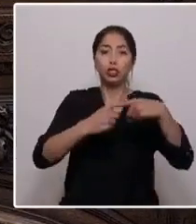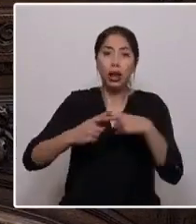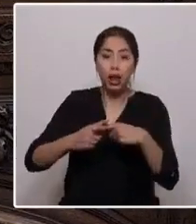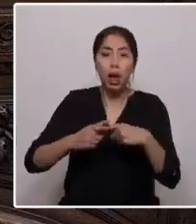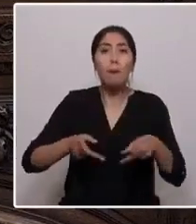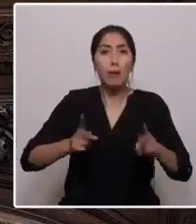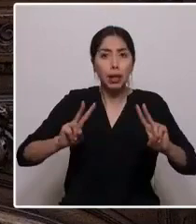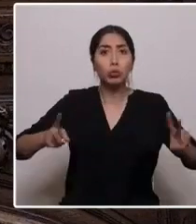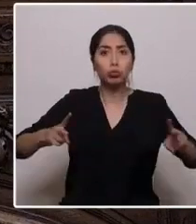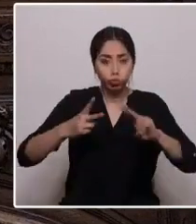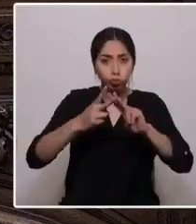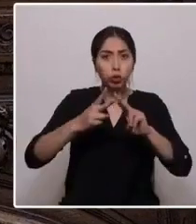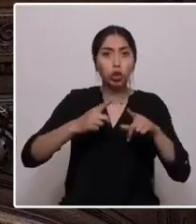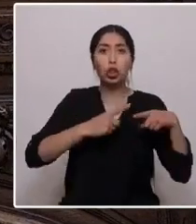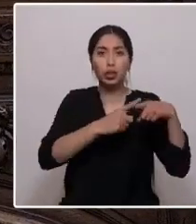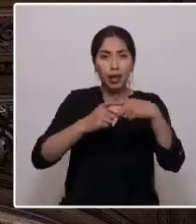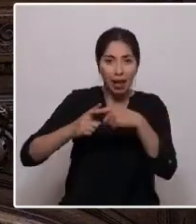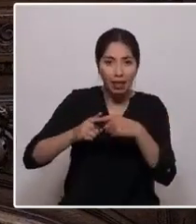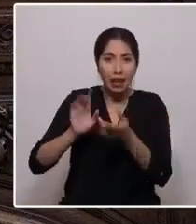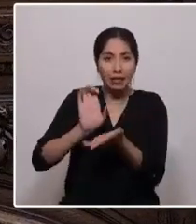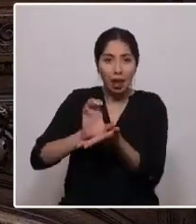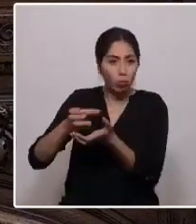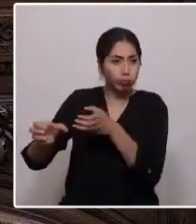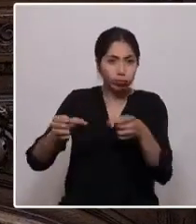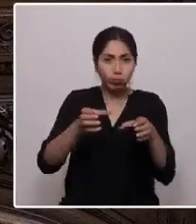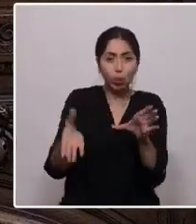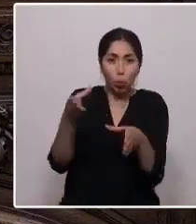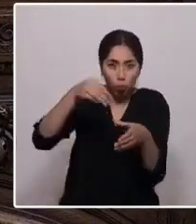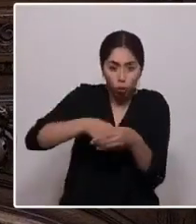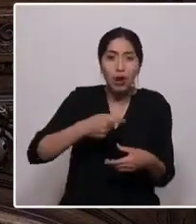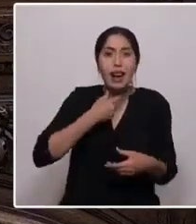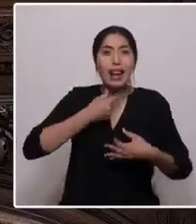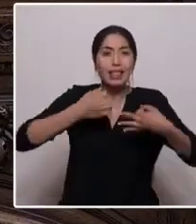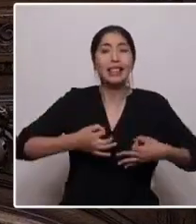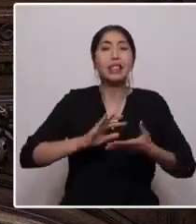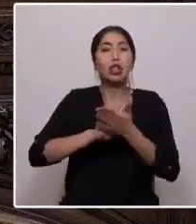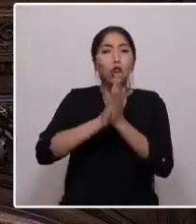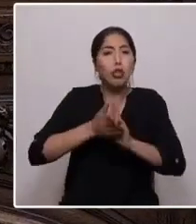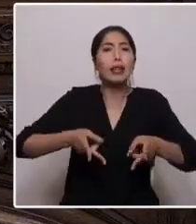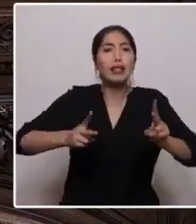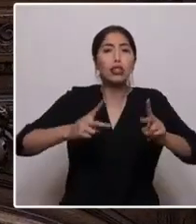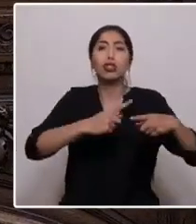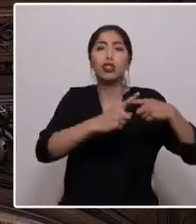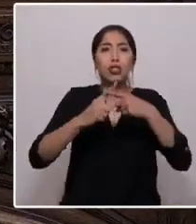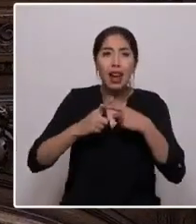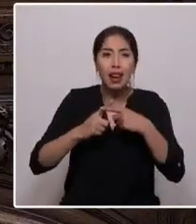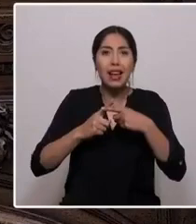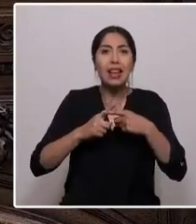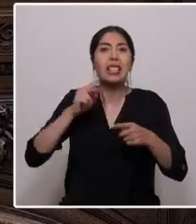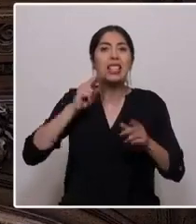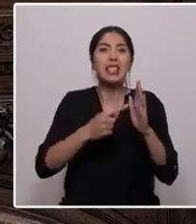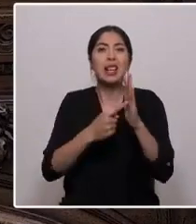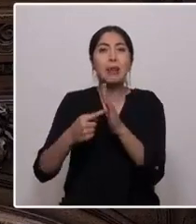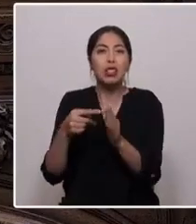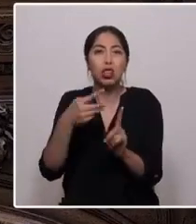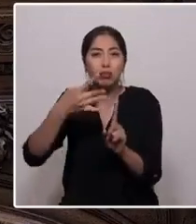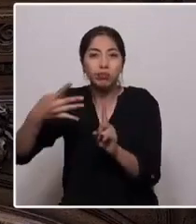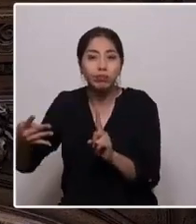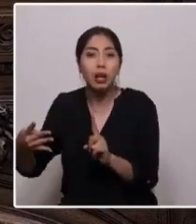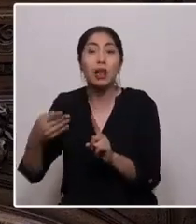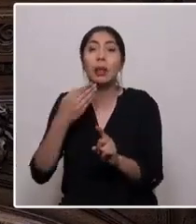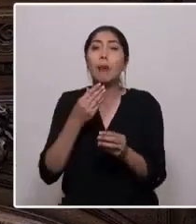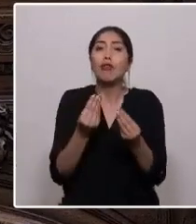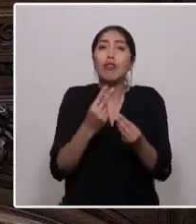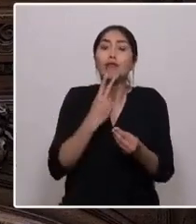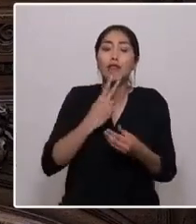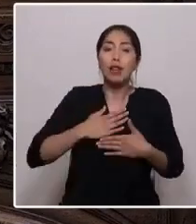sociedad plurinacional, que garantice todos los derechos sociales, no sexista, digna, basada en el buen vivir y que proteja los bienes